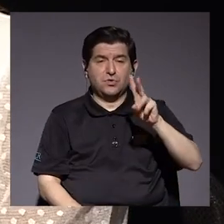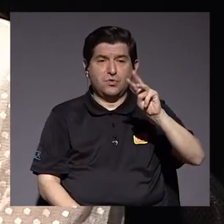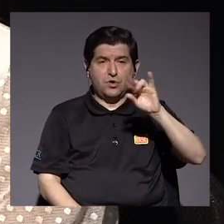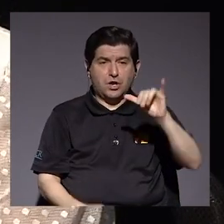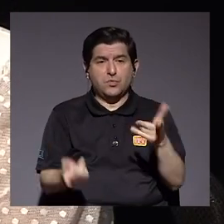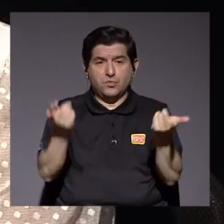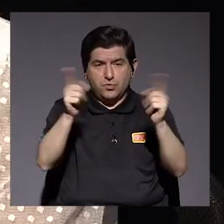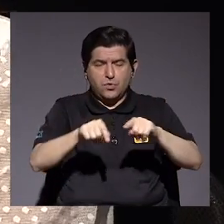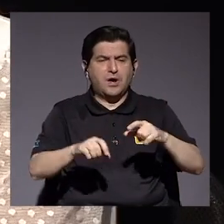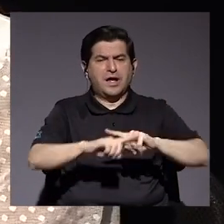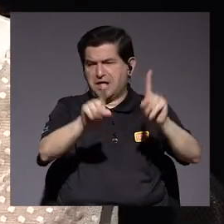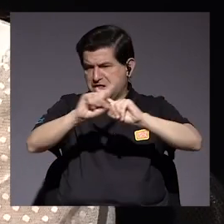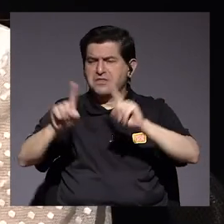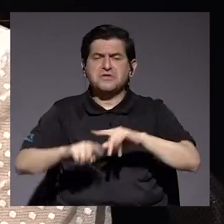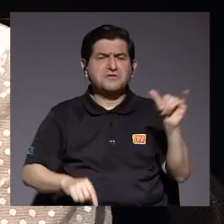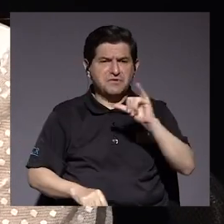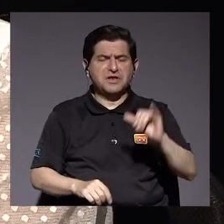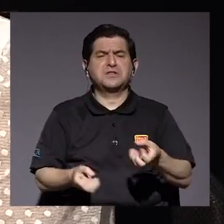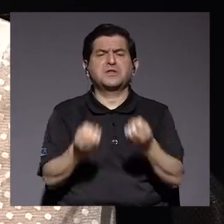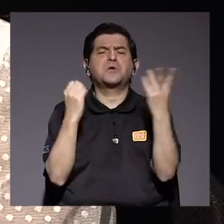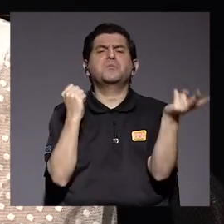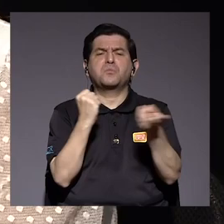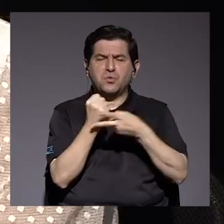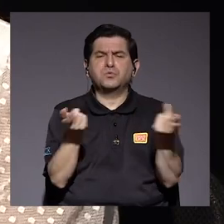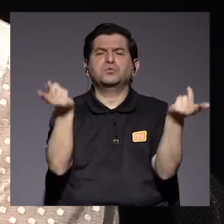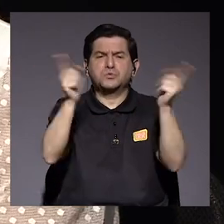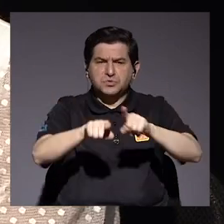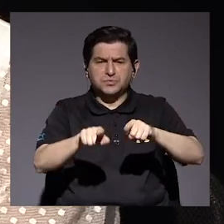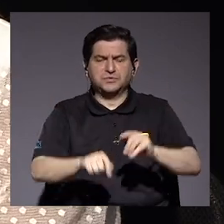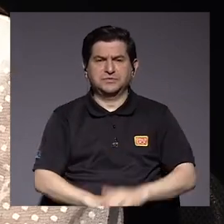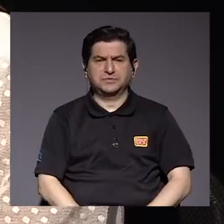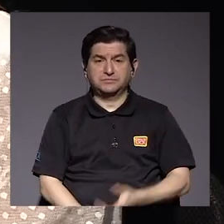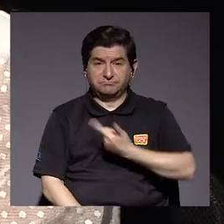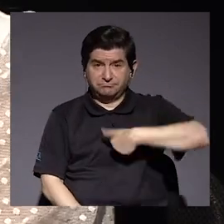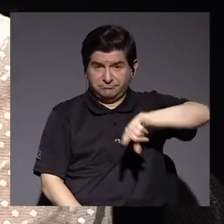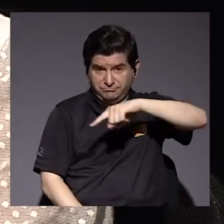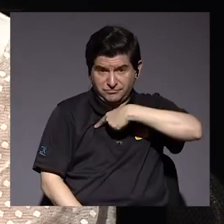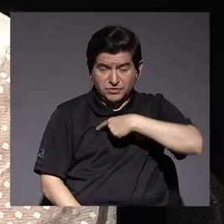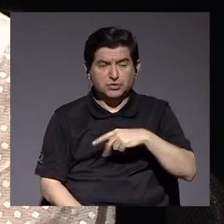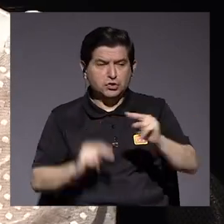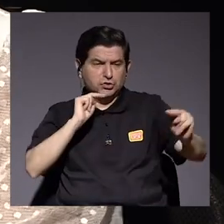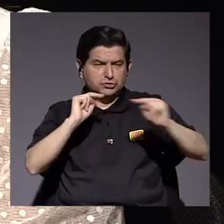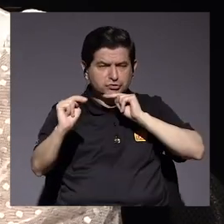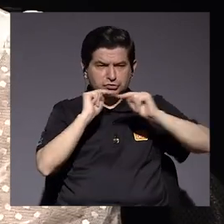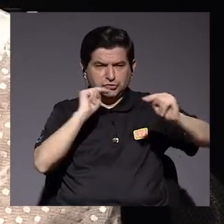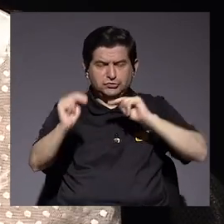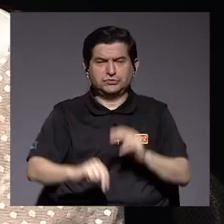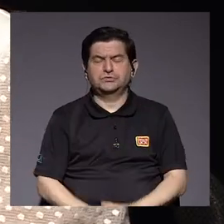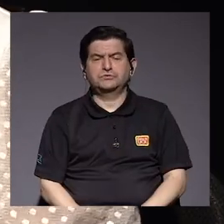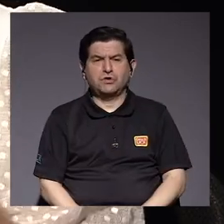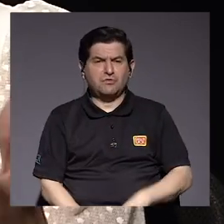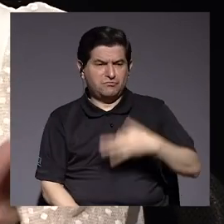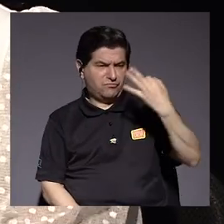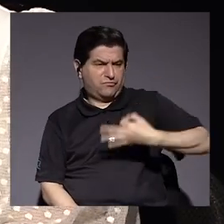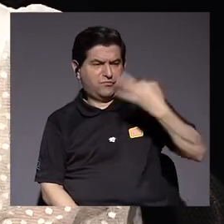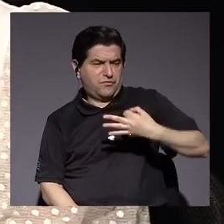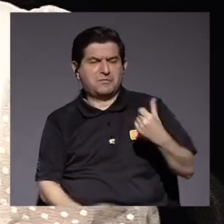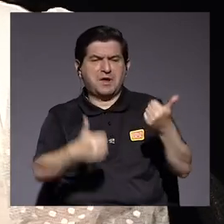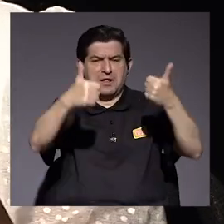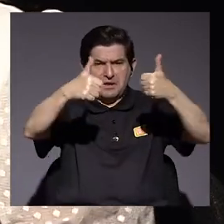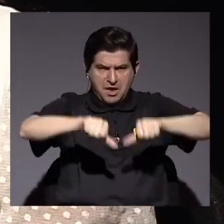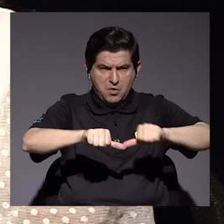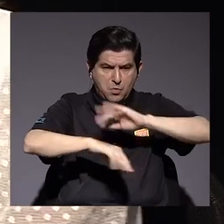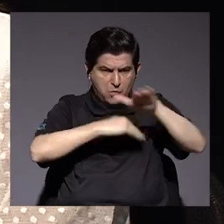le pasa a muchísimos y ha pasado muchísimas veces. Entonces, nosotros, pues, estaba haciendo una negociación por la vía formal dentro del acuerdo,